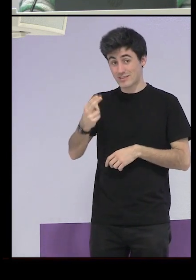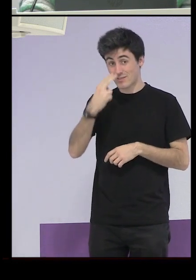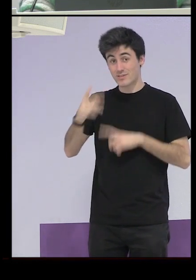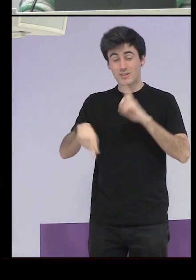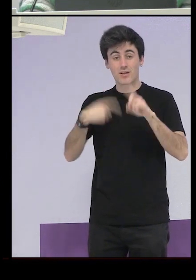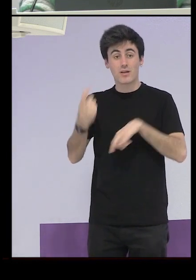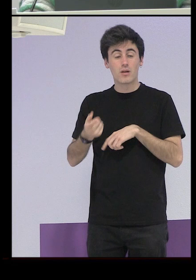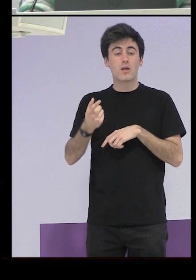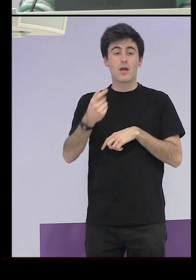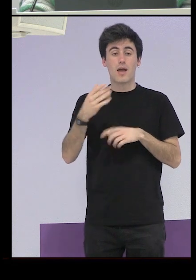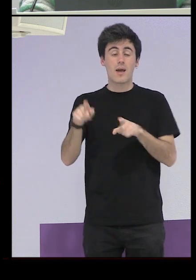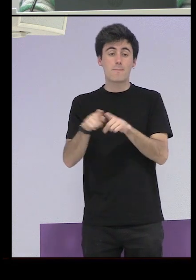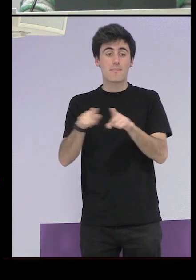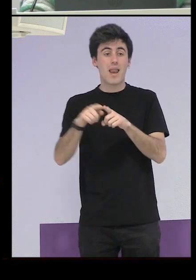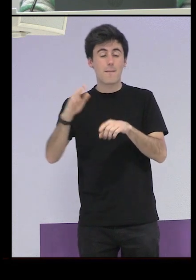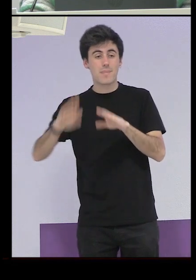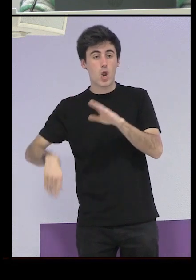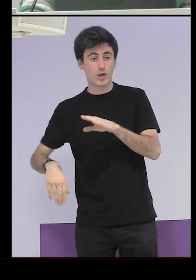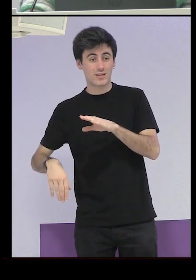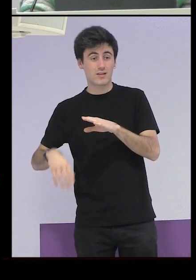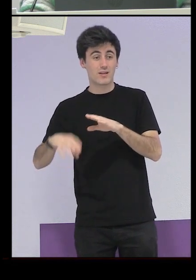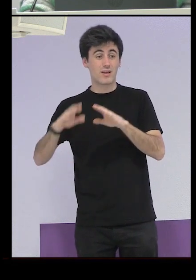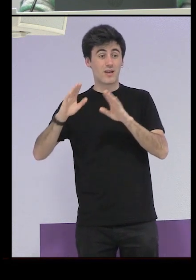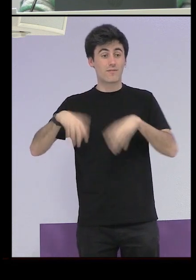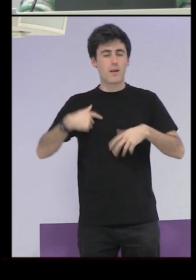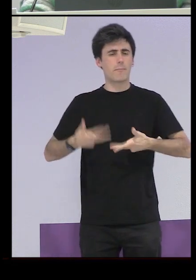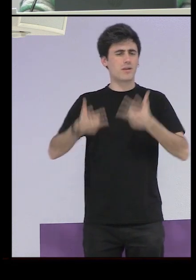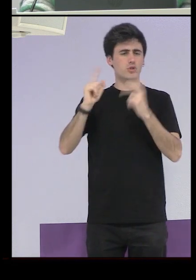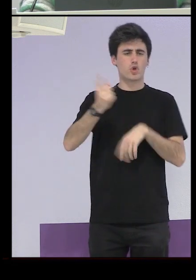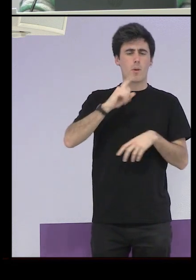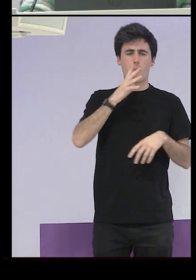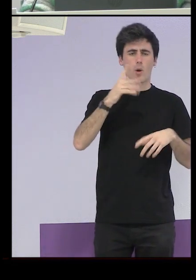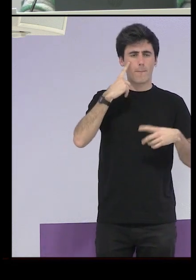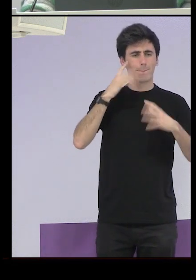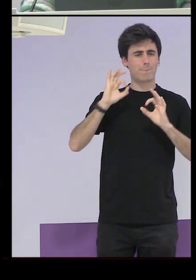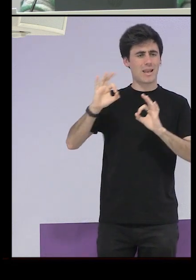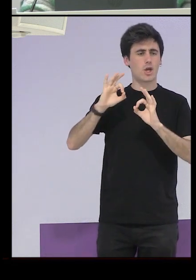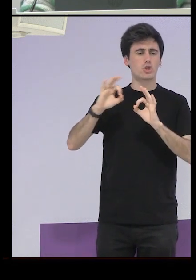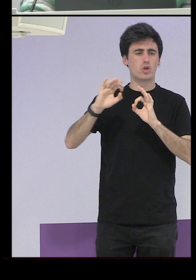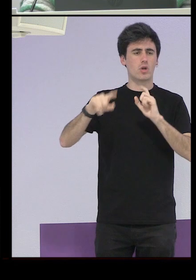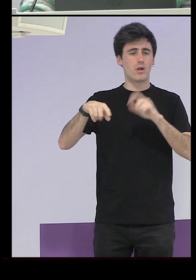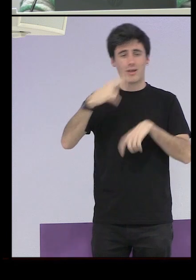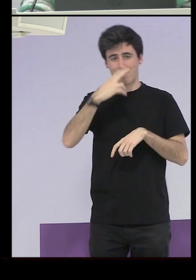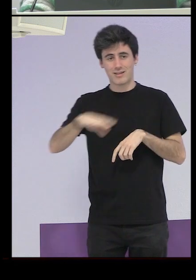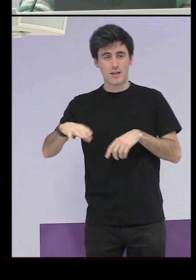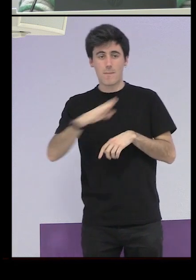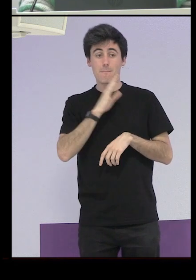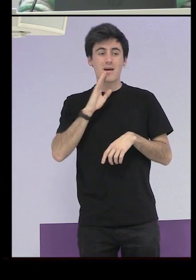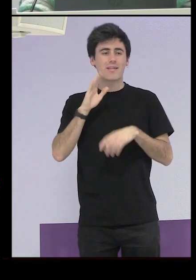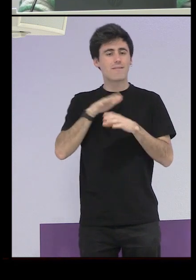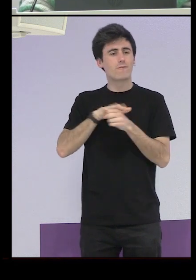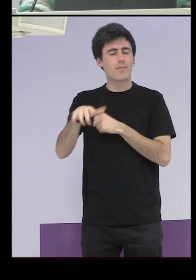a visitar a hermanas menores pero quizás no sea oportuno conceder este permiso pues me parece peligrosa la influencia materna